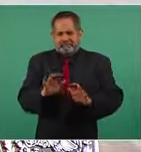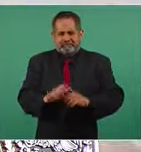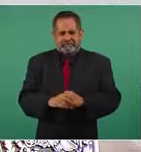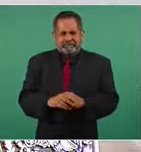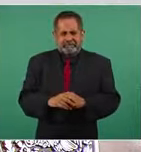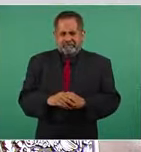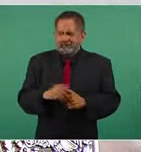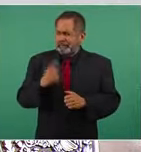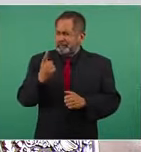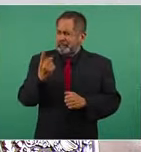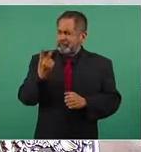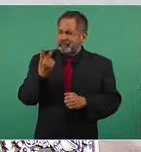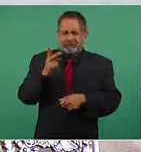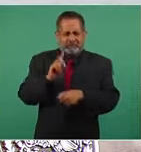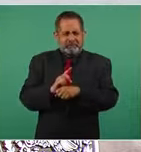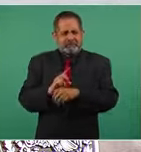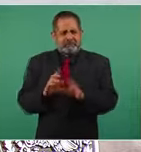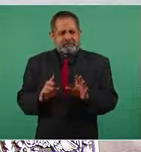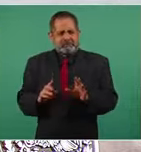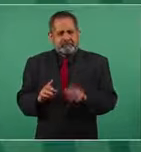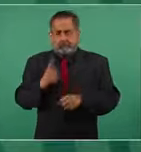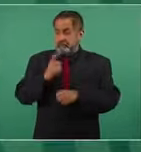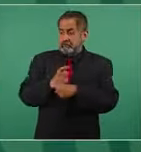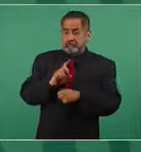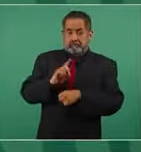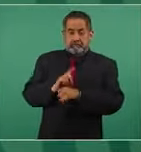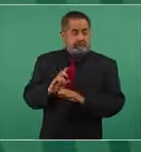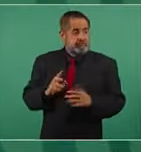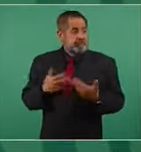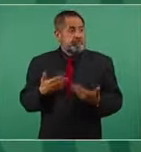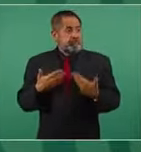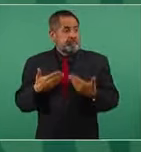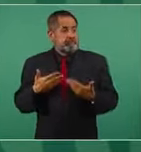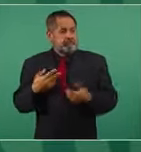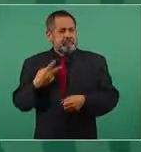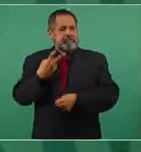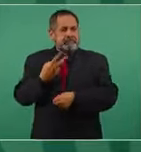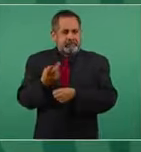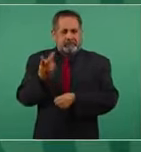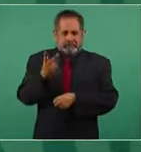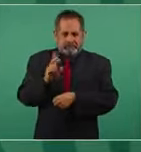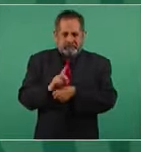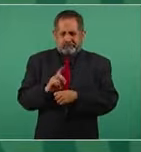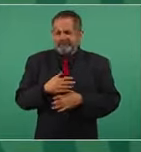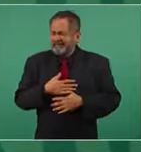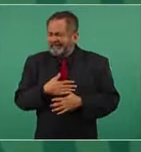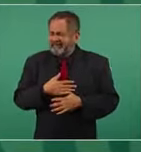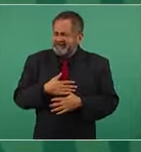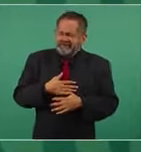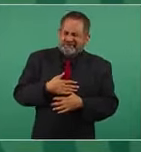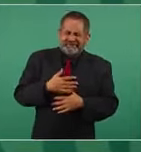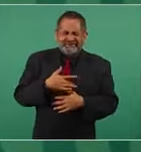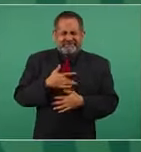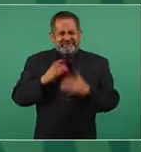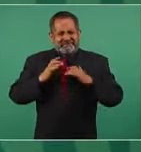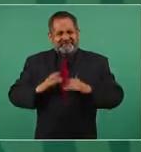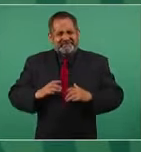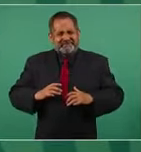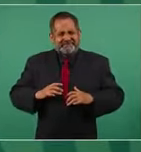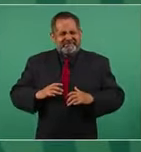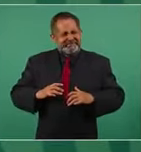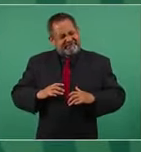al segundo día del primero, nada, al segundo día, un poco de dolor de cuerpo,